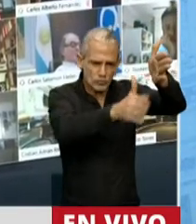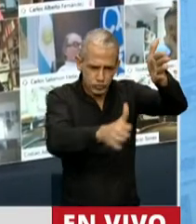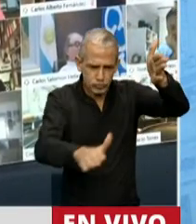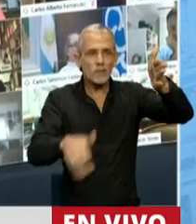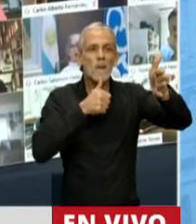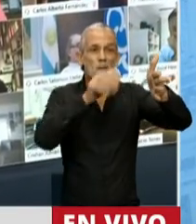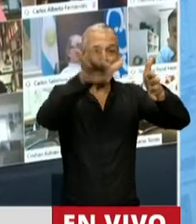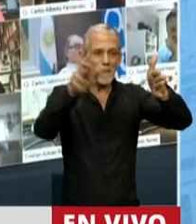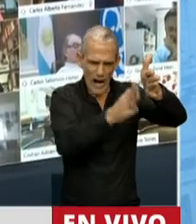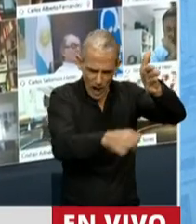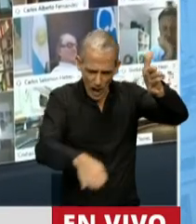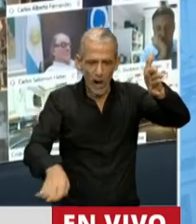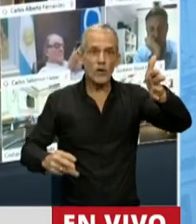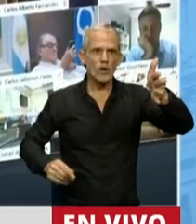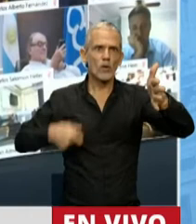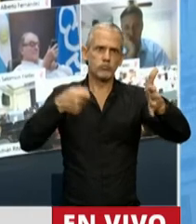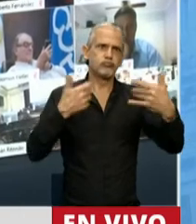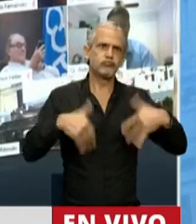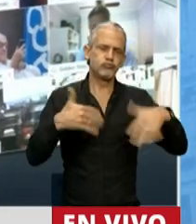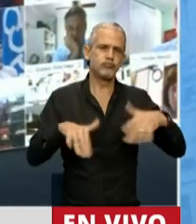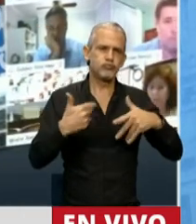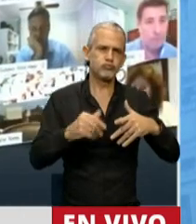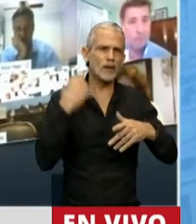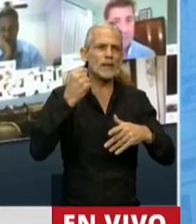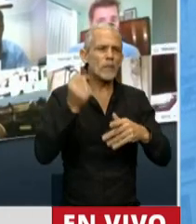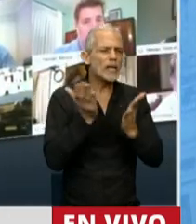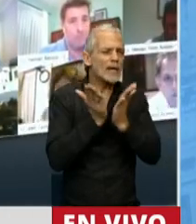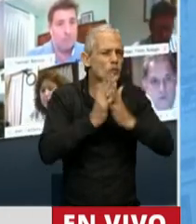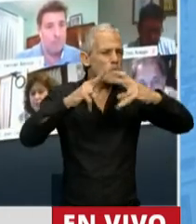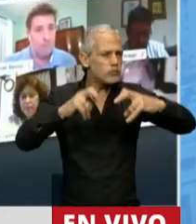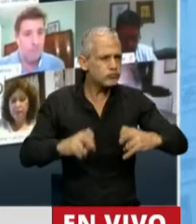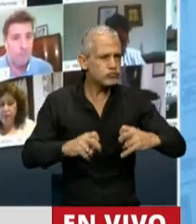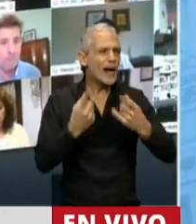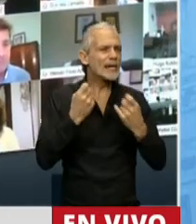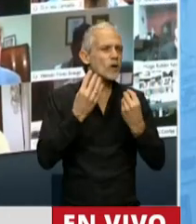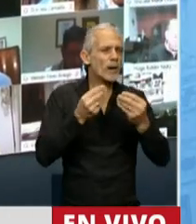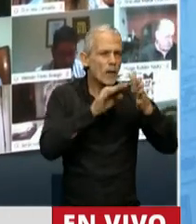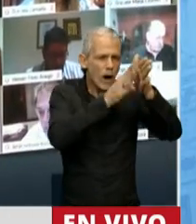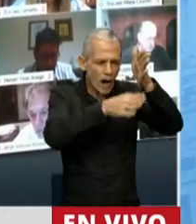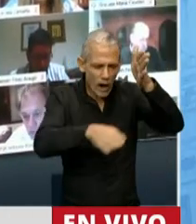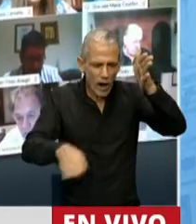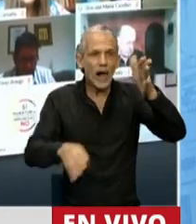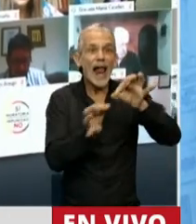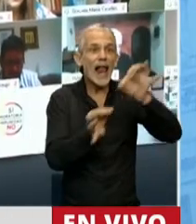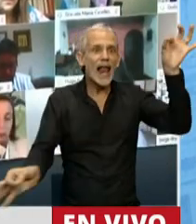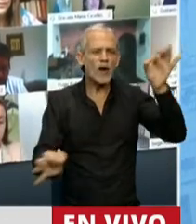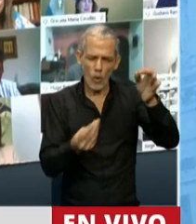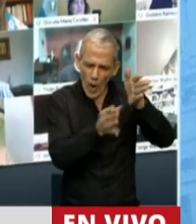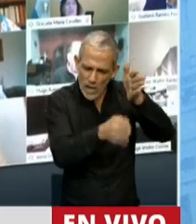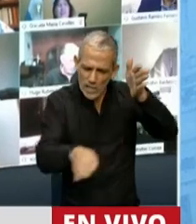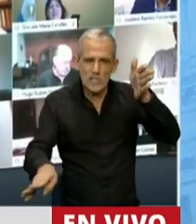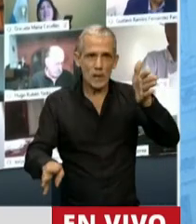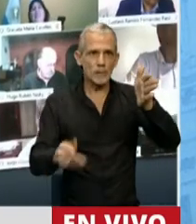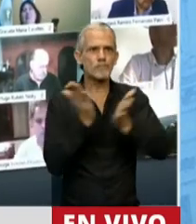bajo el mar y era una inversión política realizar los estudios necesarios para determinar la extensión con el fin de